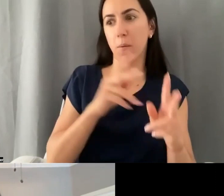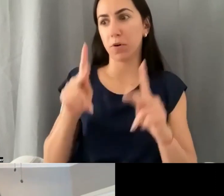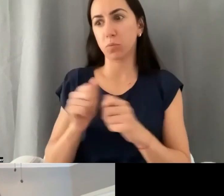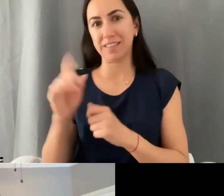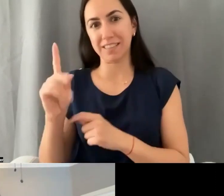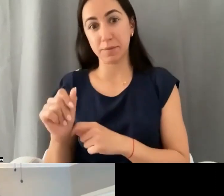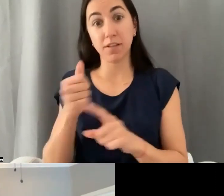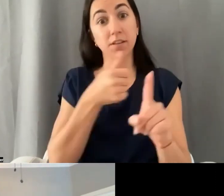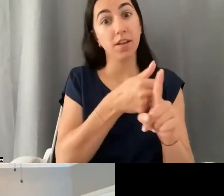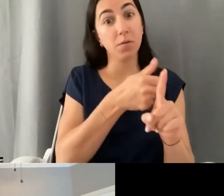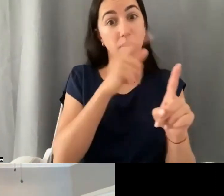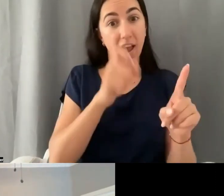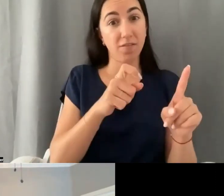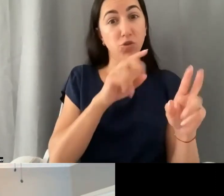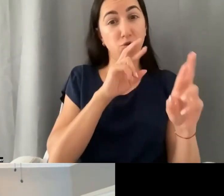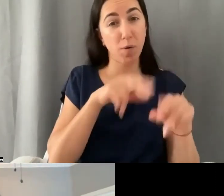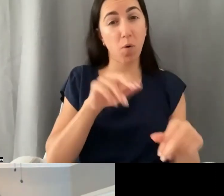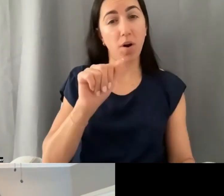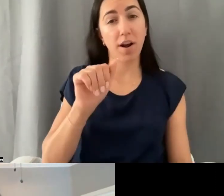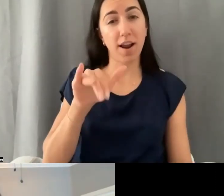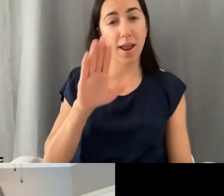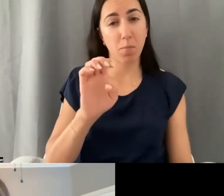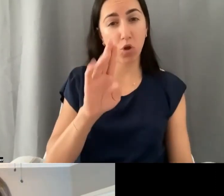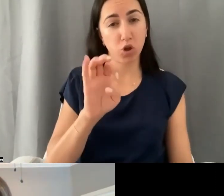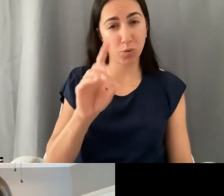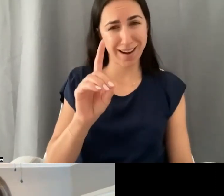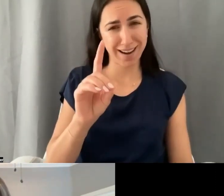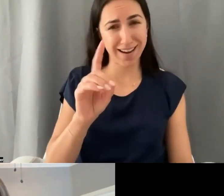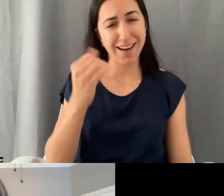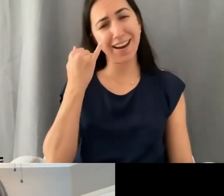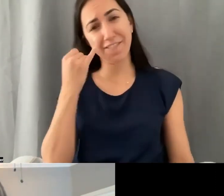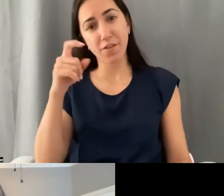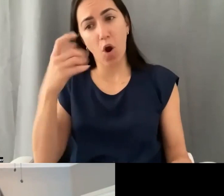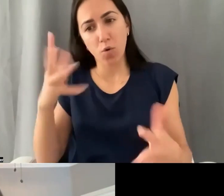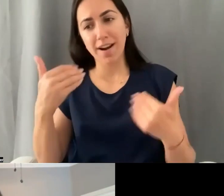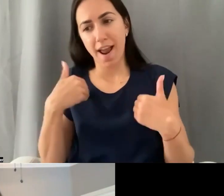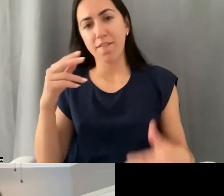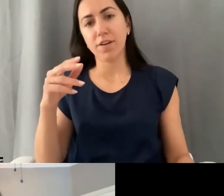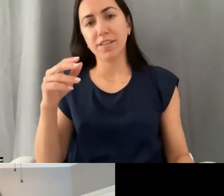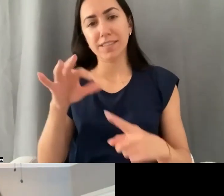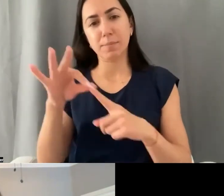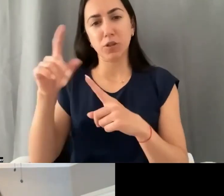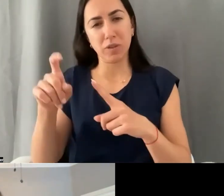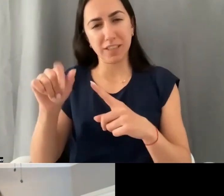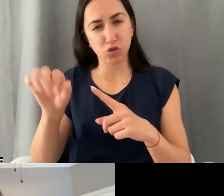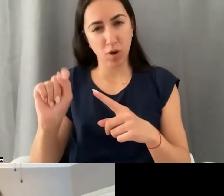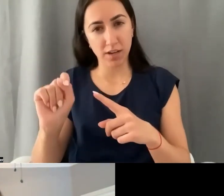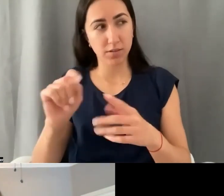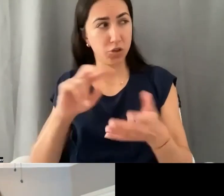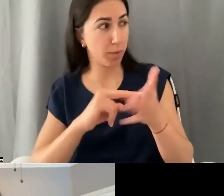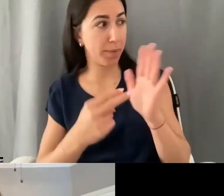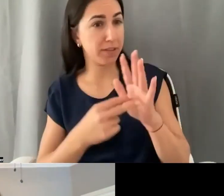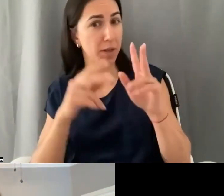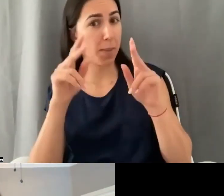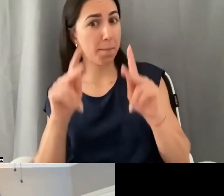persona es un tutor de una persona con discapacidades, también tiene que reportar sobre una cuenta de ABLE si tiene un fideicomiso de